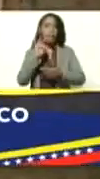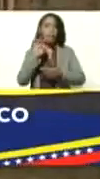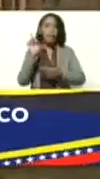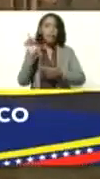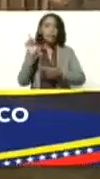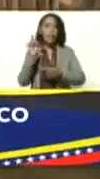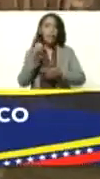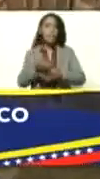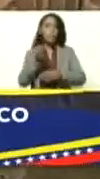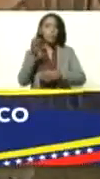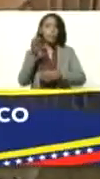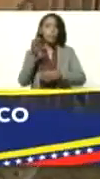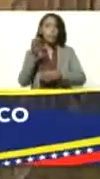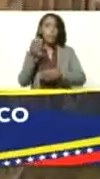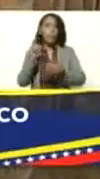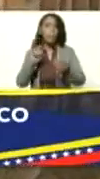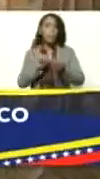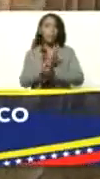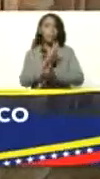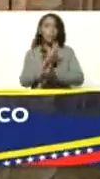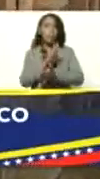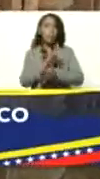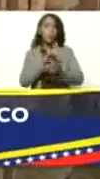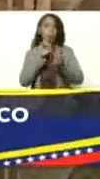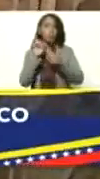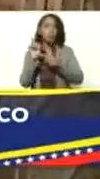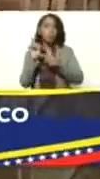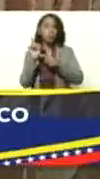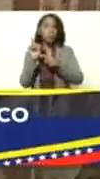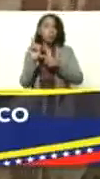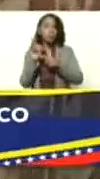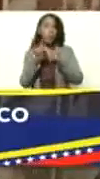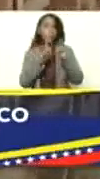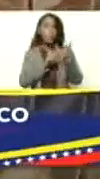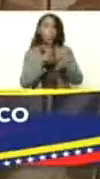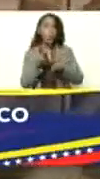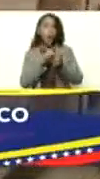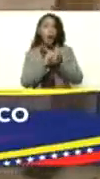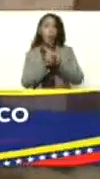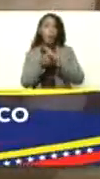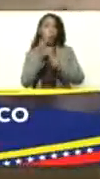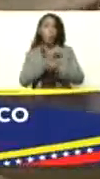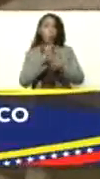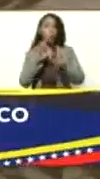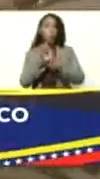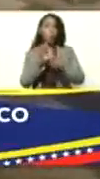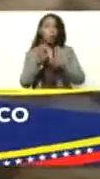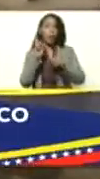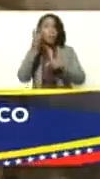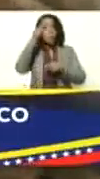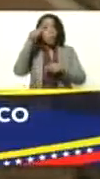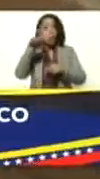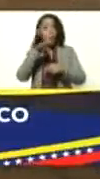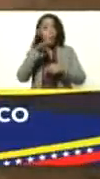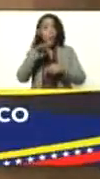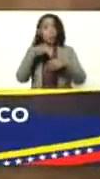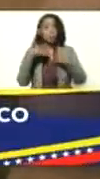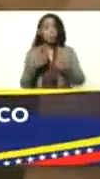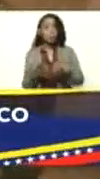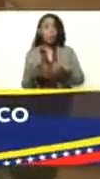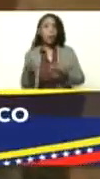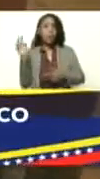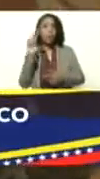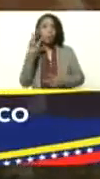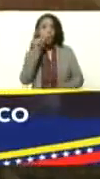es importante impulsarlo a través de un programa de cambio cultural en la población, de que los